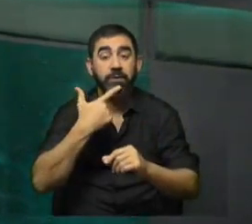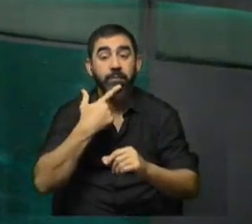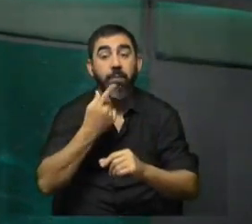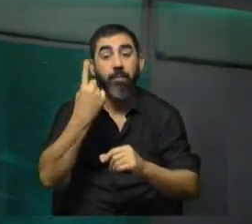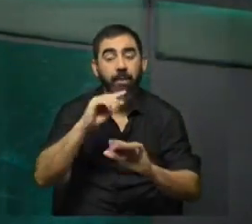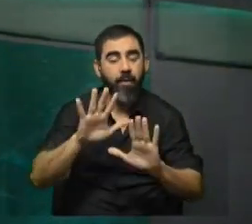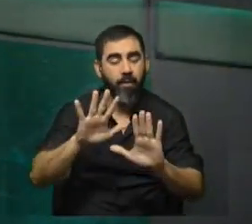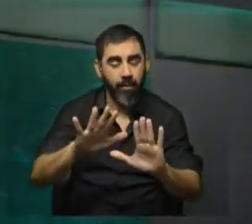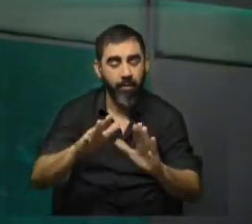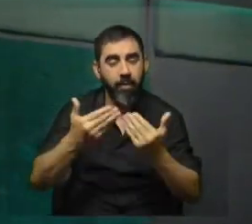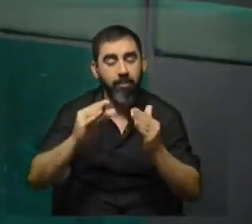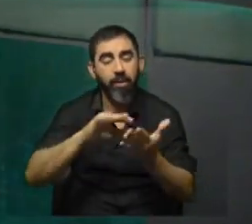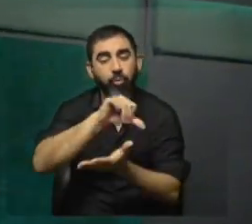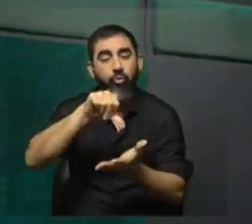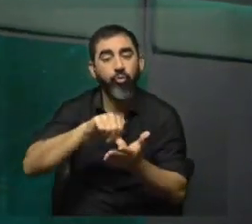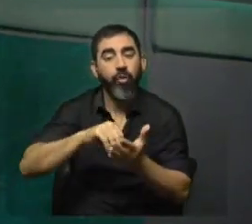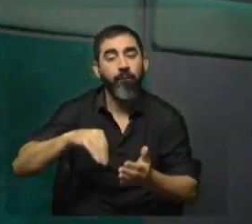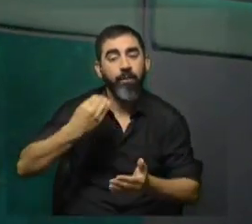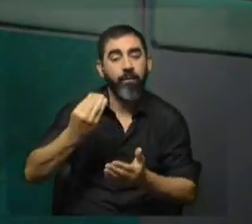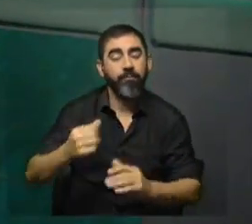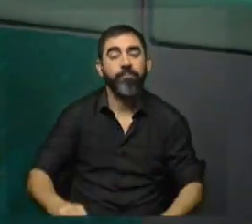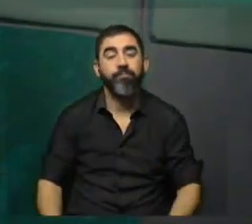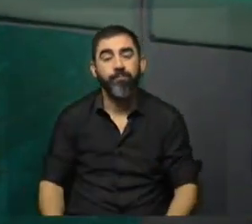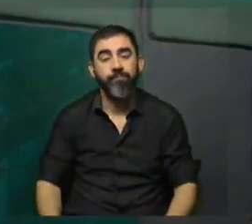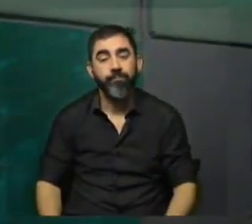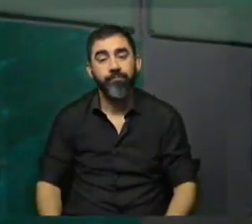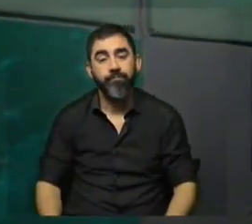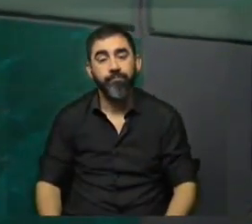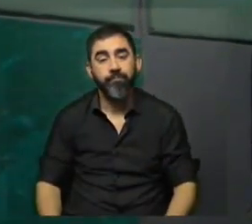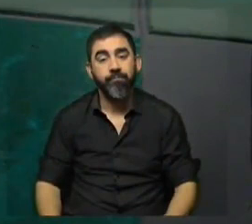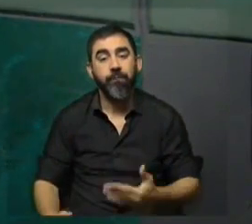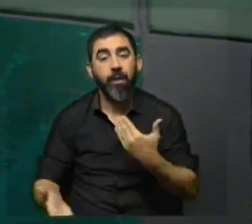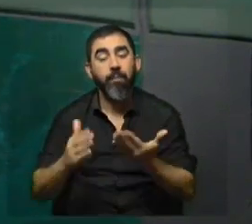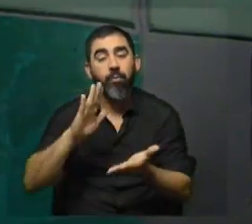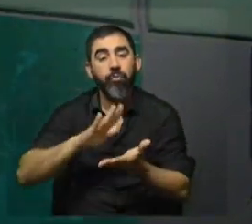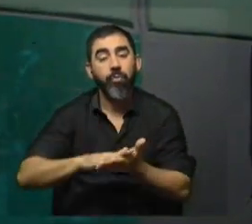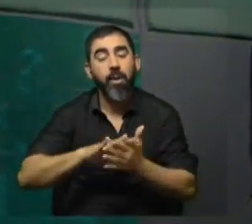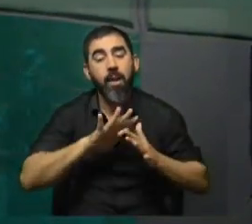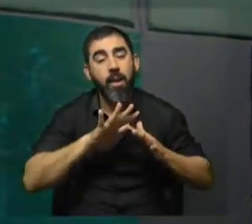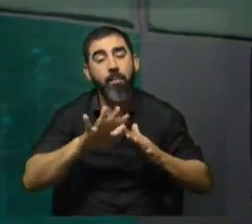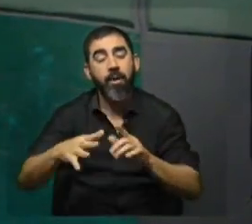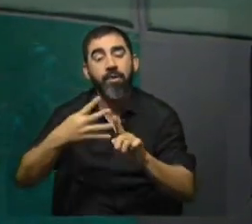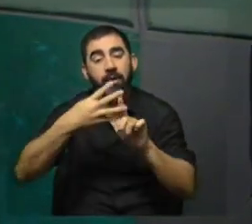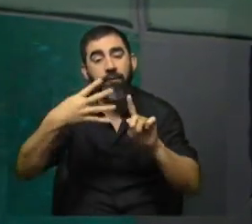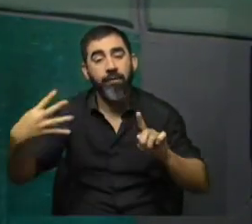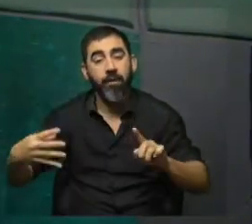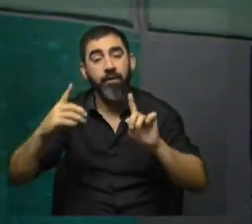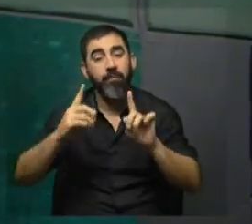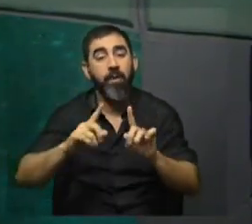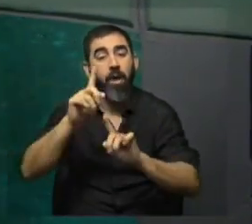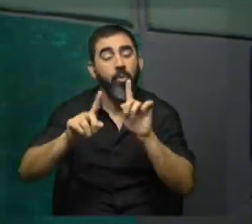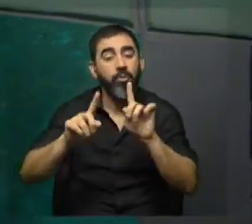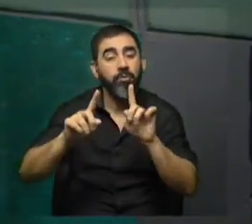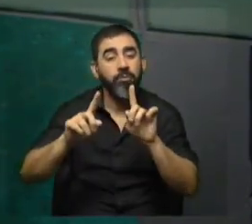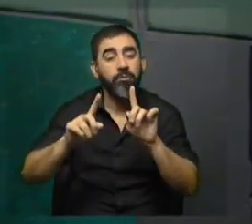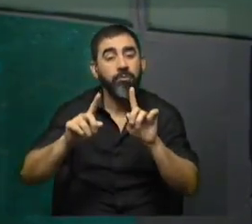quédense en la pantalla de TV Ciudad porque ya arrancamos con Ciudad Viva. Exactamente, vamos a estar hablando sobre la marcha de la diversidad y también sobre un nuevo